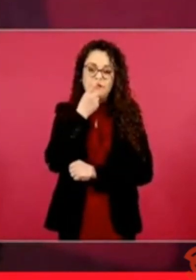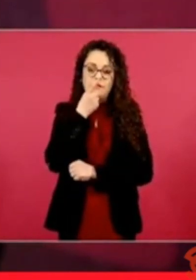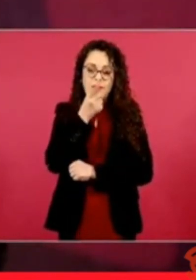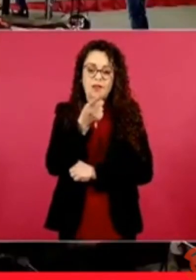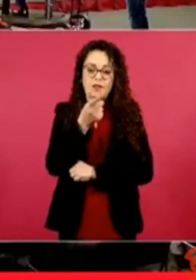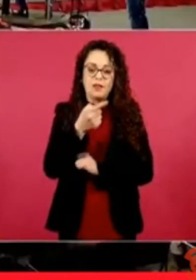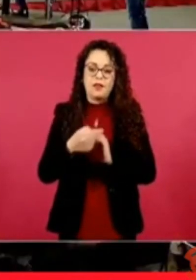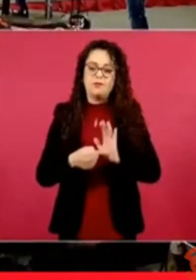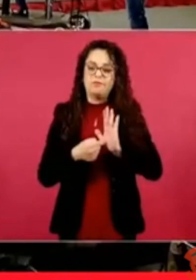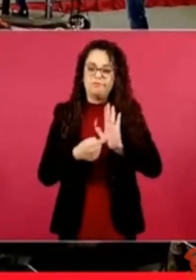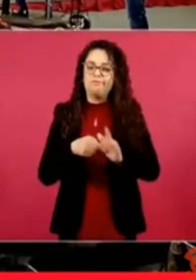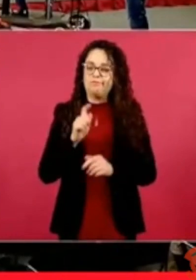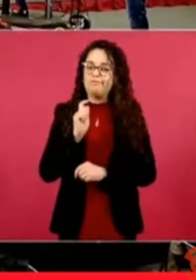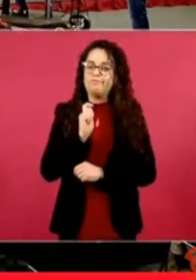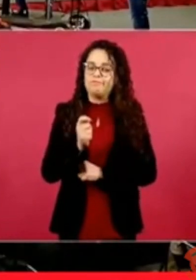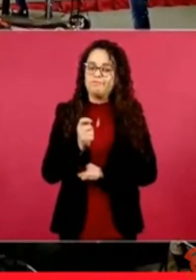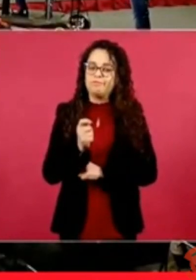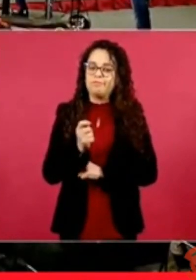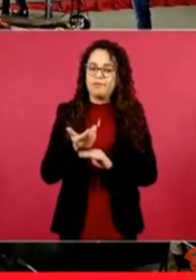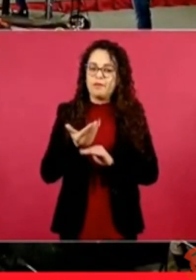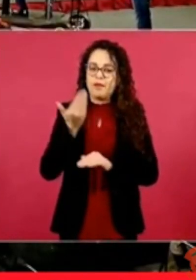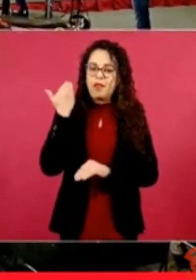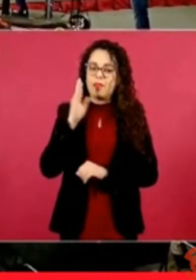la manipulación el uso vil